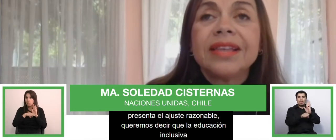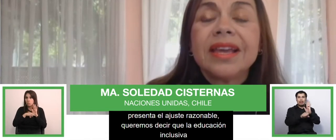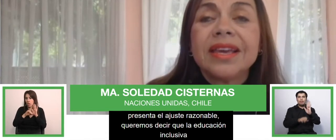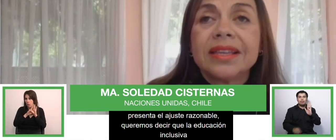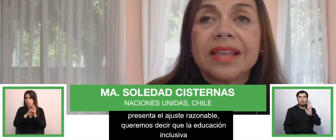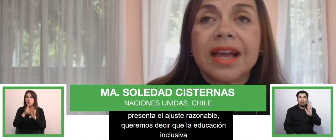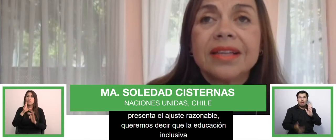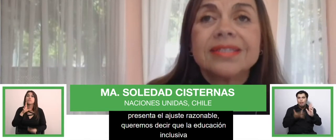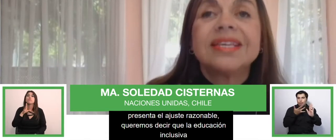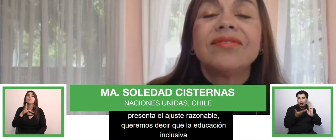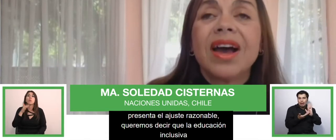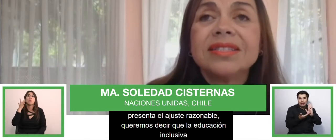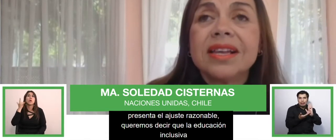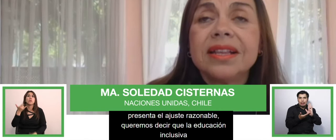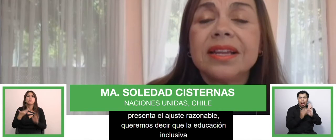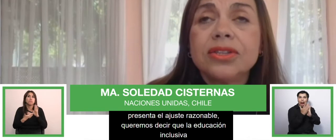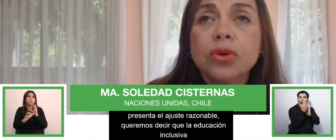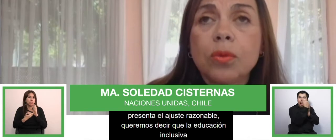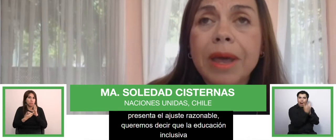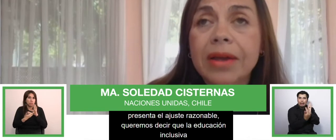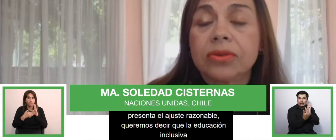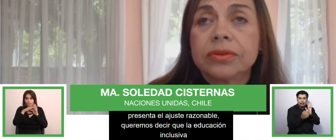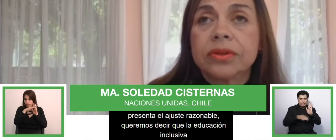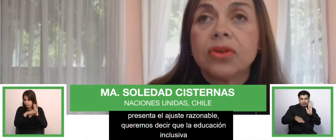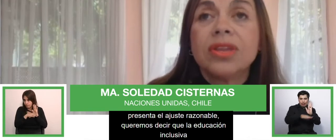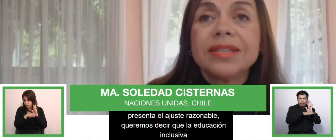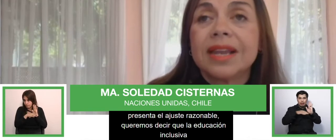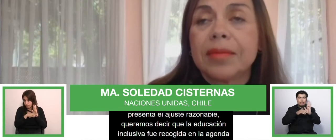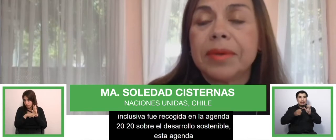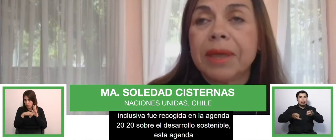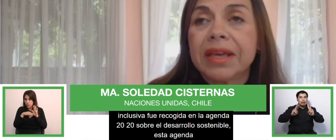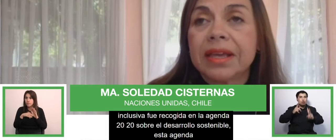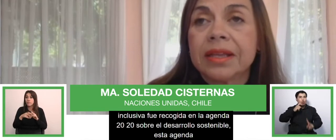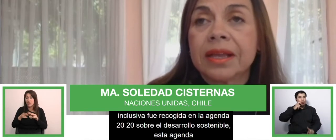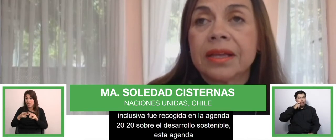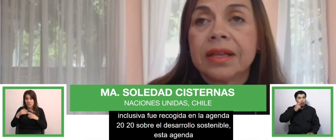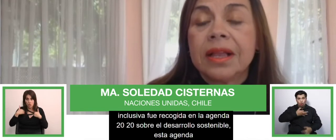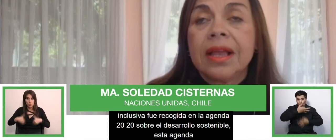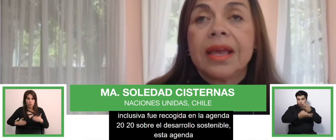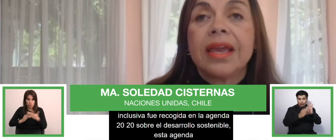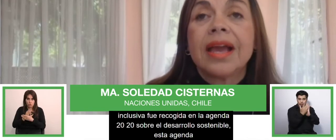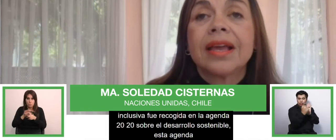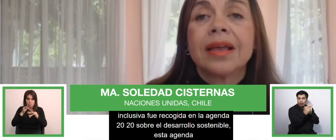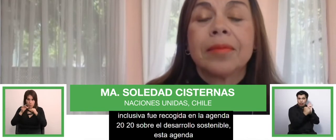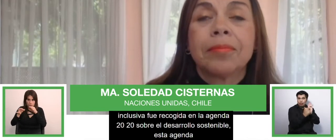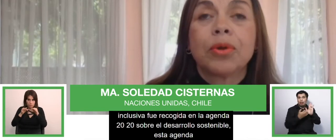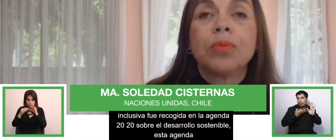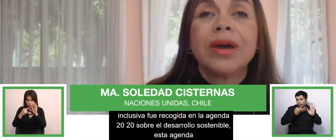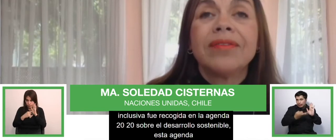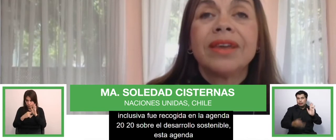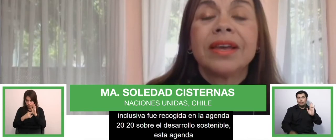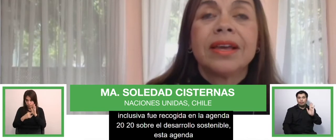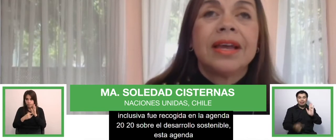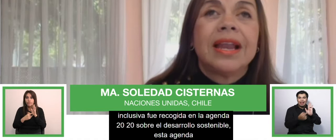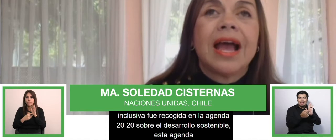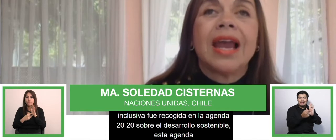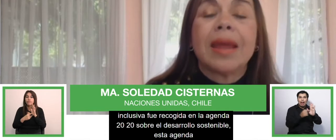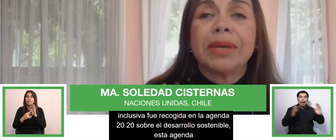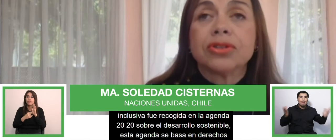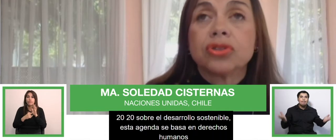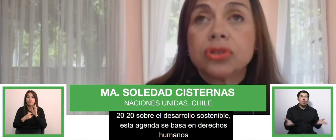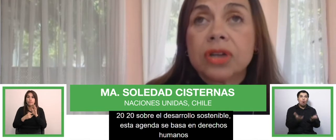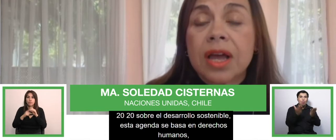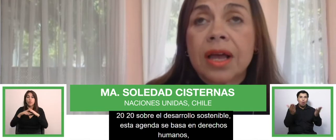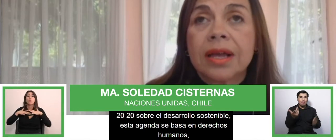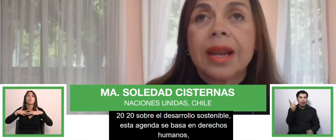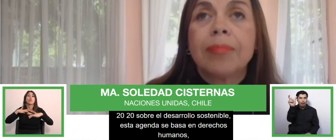esta agenda se basa en derechos humanos, lo dice la misma agenda. Ella promueve a